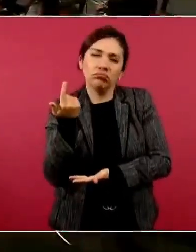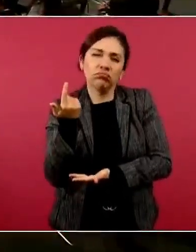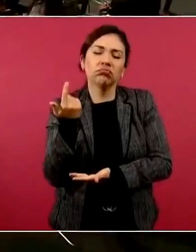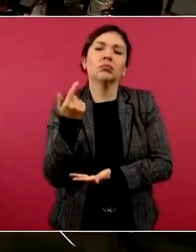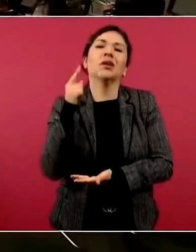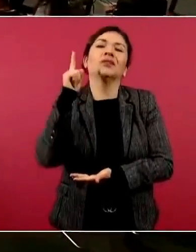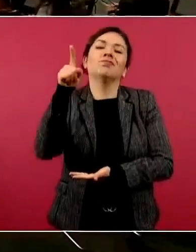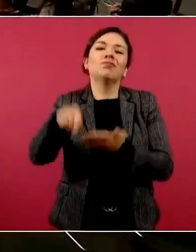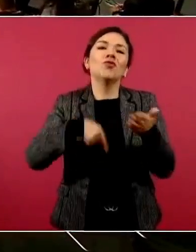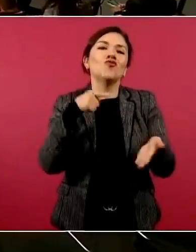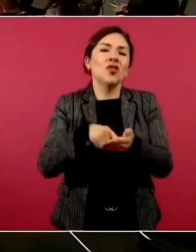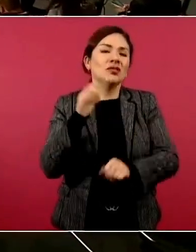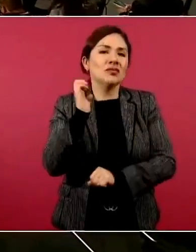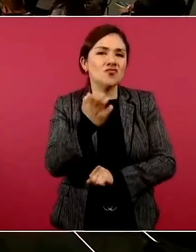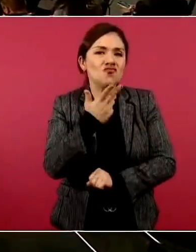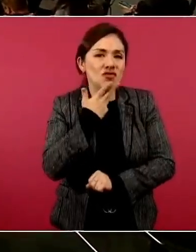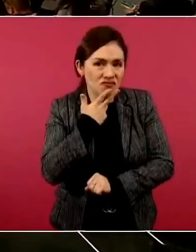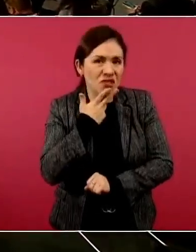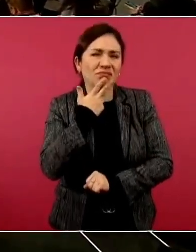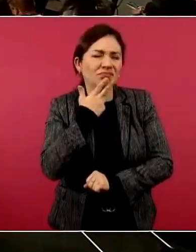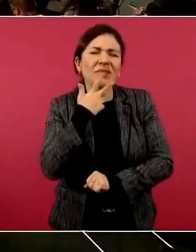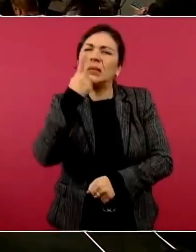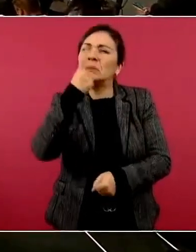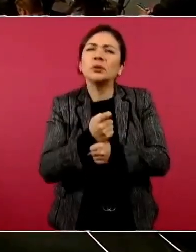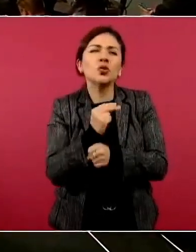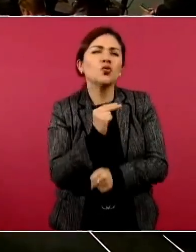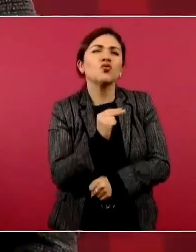Chihuahua del norte,